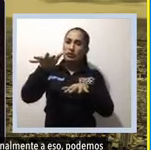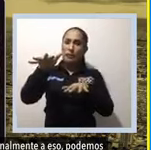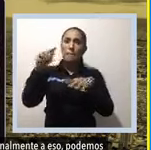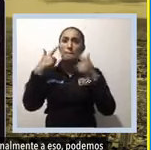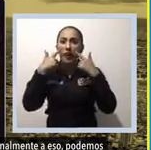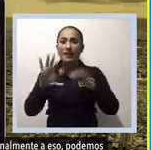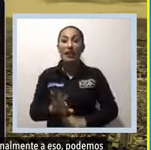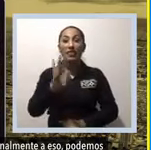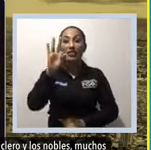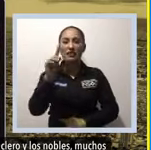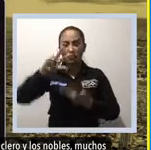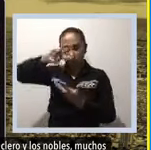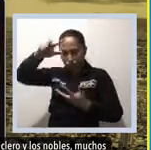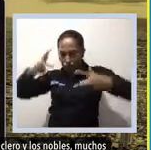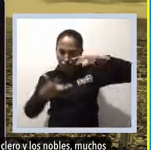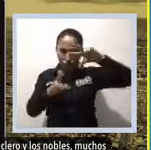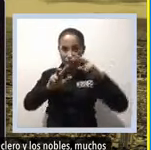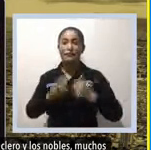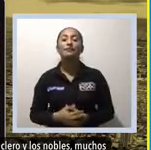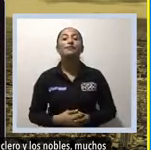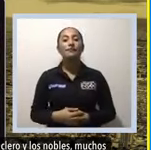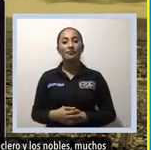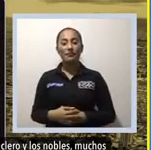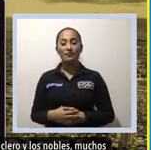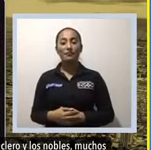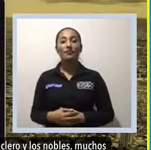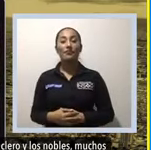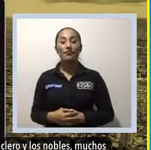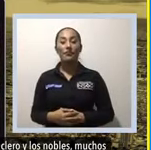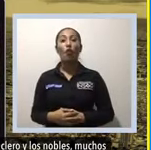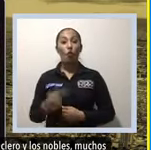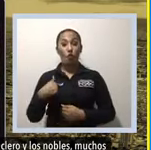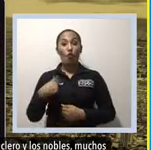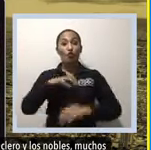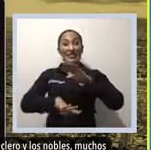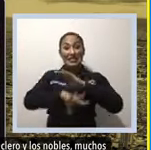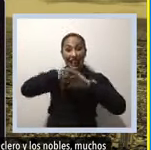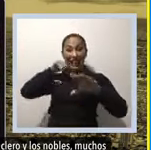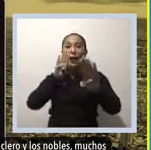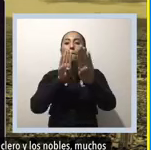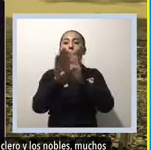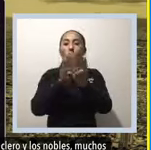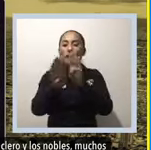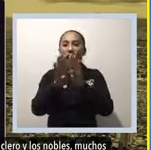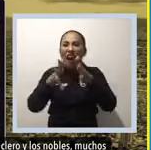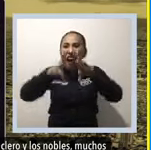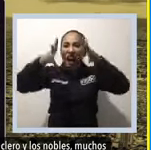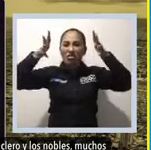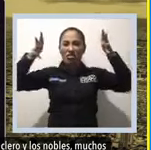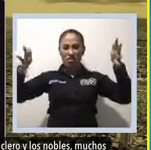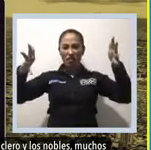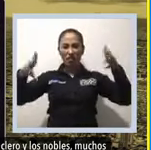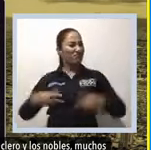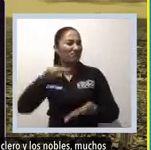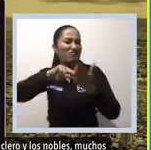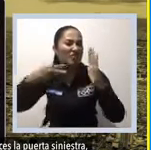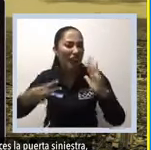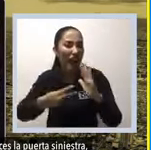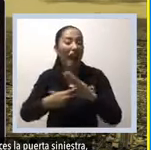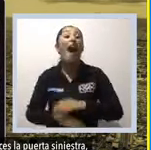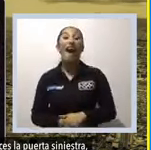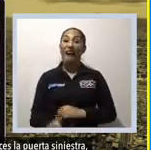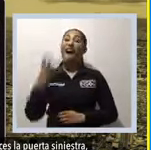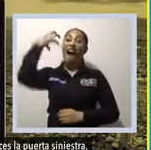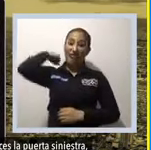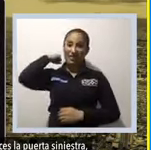vemos que la puerta más grande corresponde a la puerta donde entraban el clero y los nobles. Muchos de ellos entraban a caballo. La